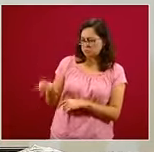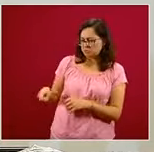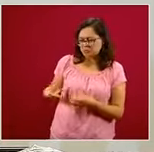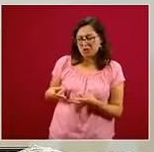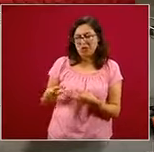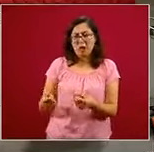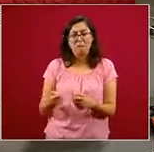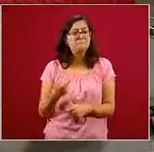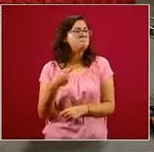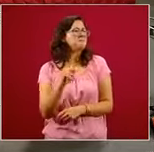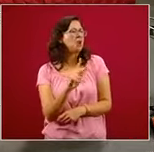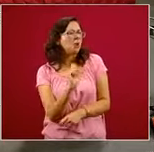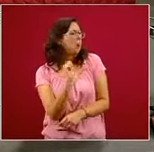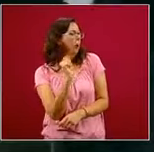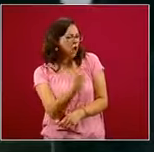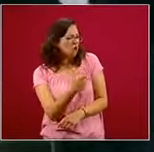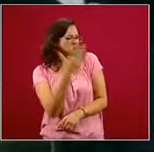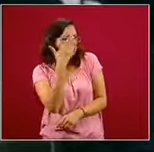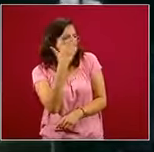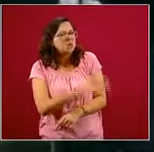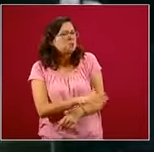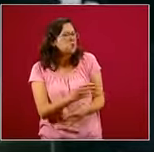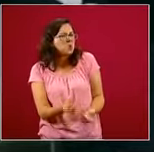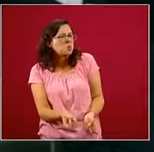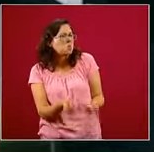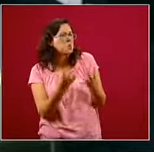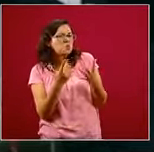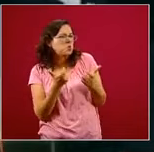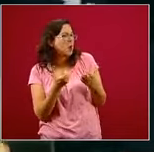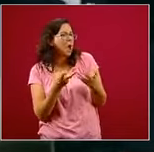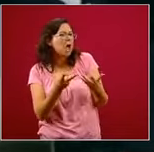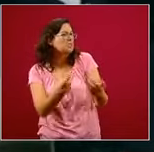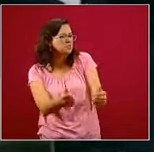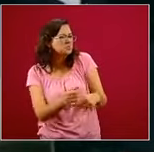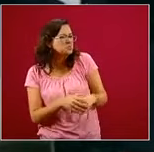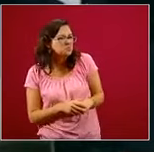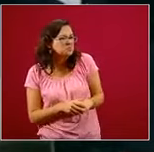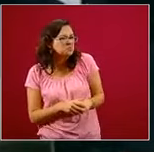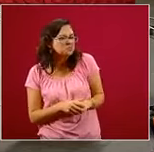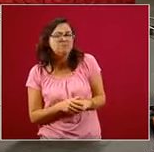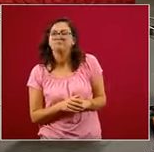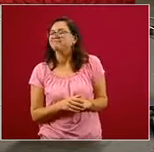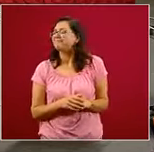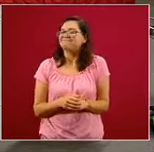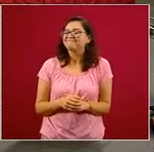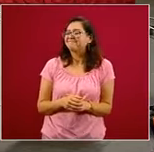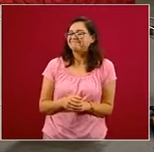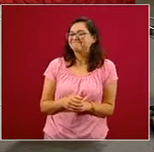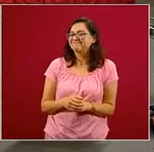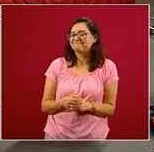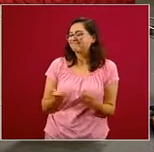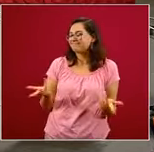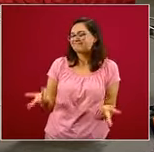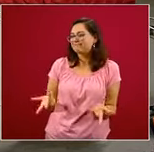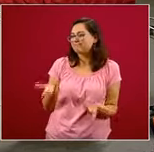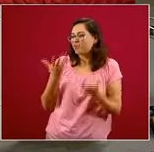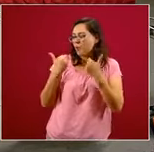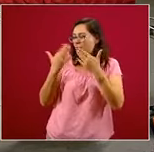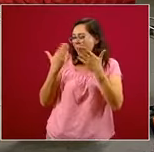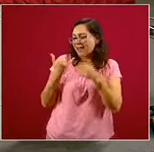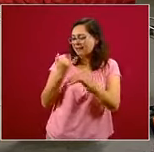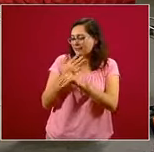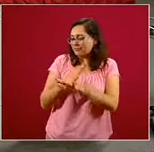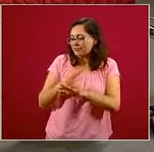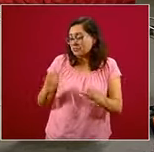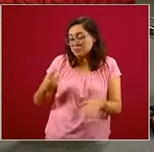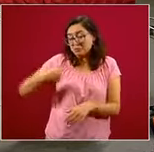¿Pero si tiene una referencia de cuánto se gastaba en esta situación? No, no lo tenemos, no hicimos ese análisis